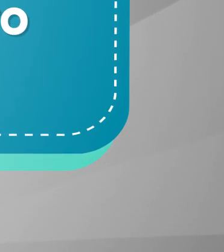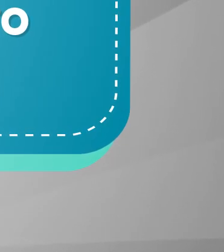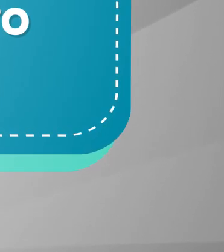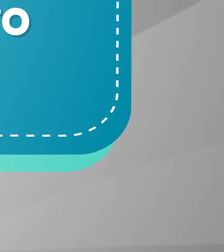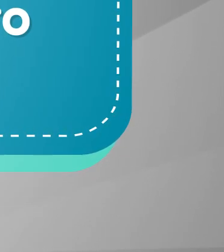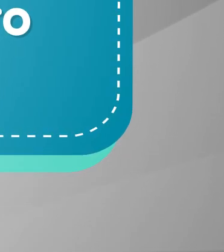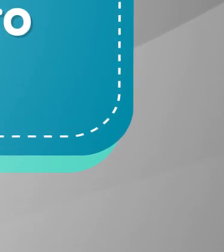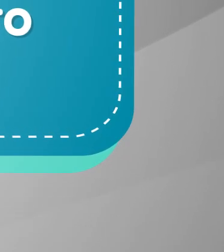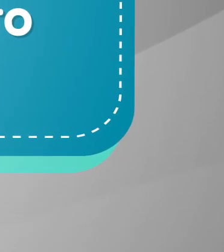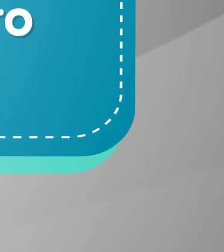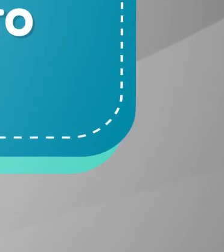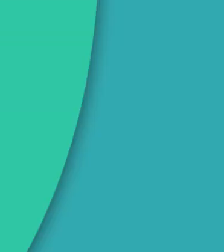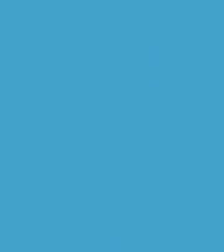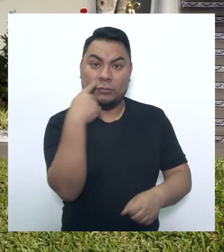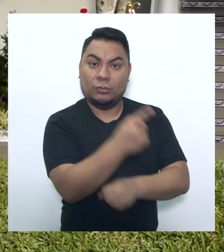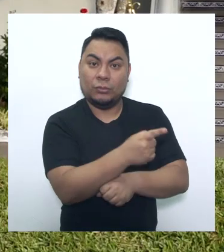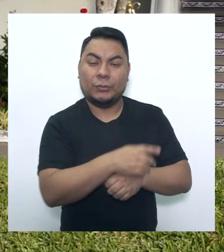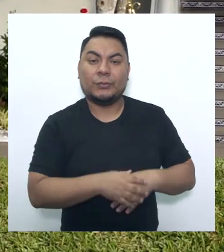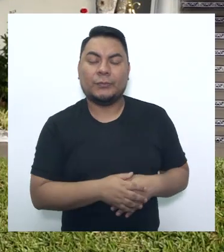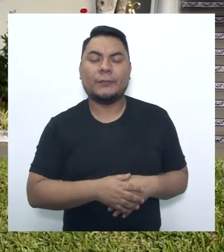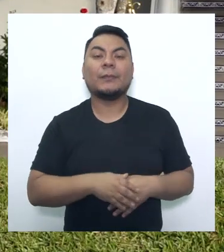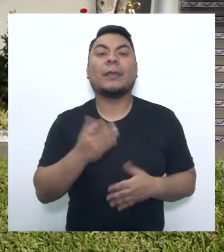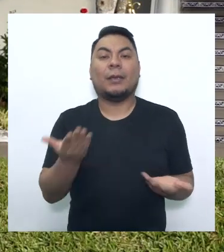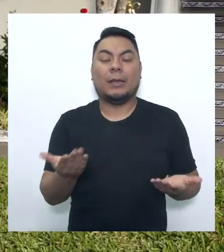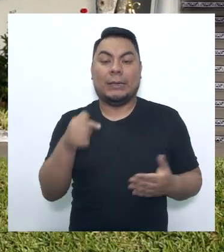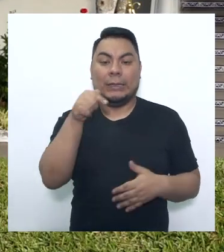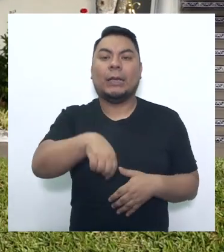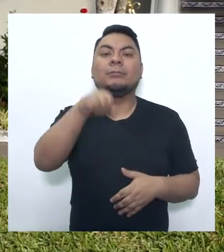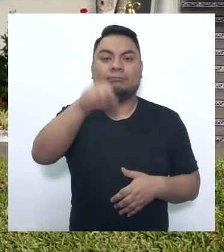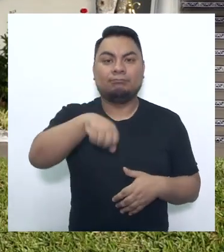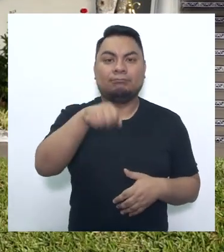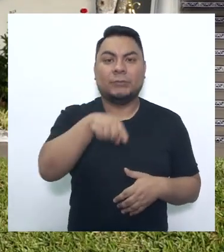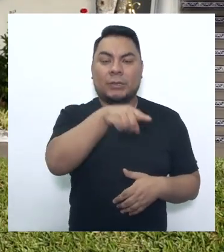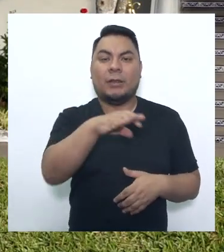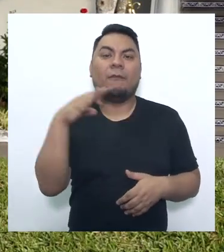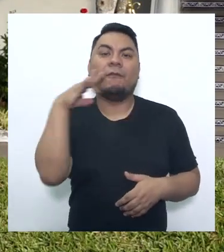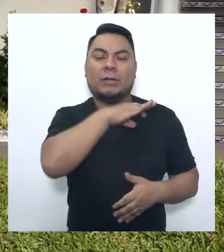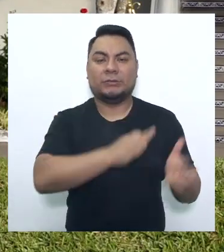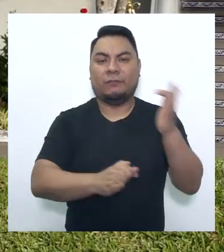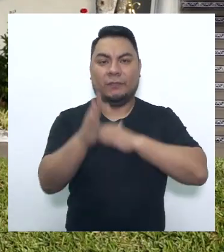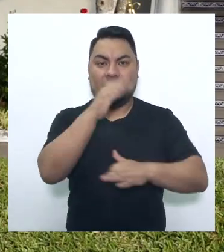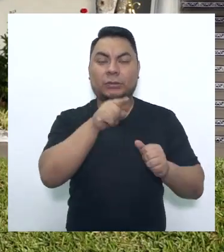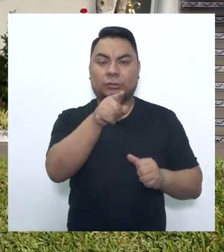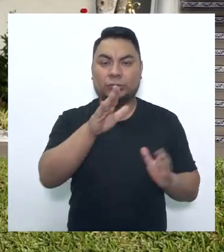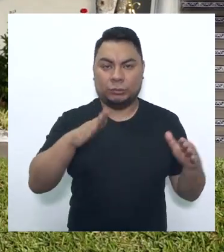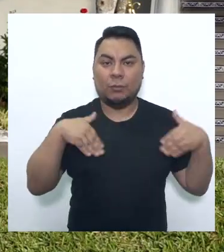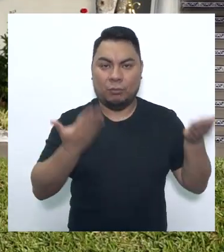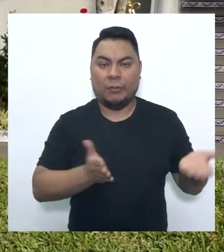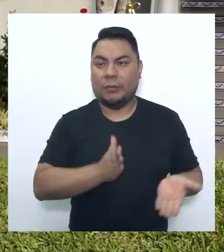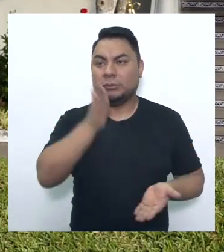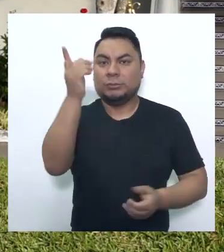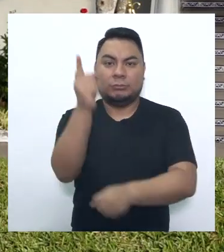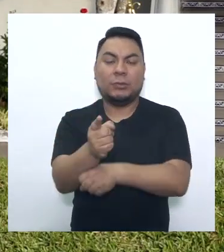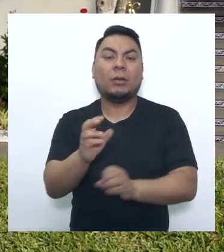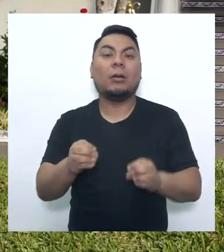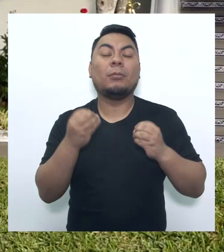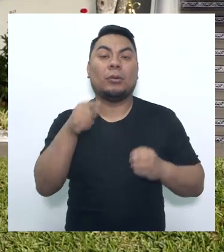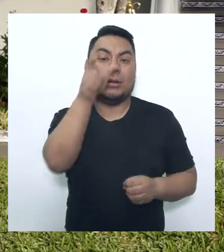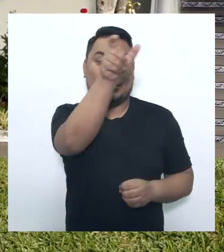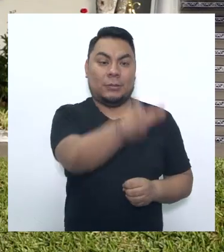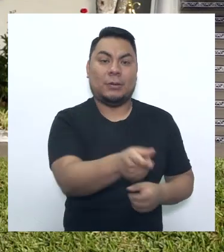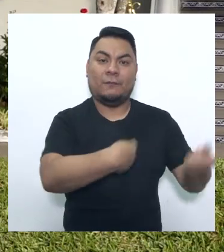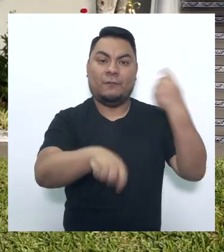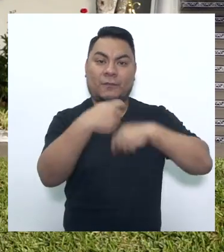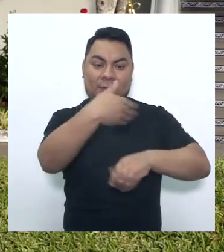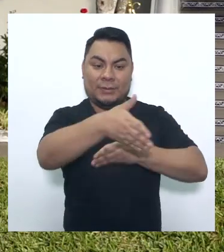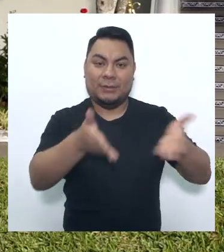configuraría el delito de estafa? Porque el vendedor